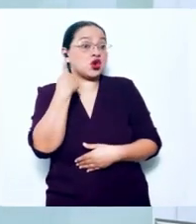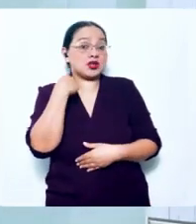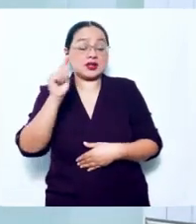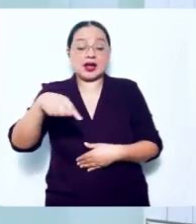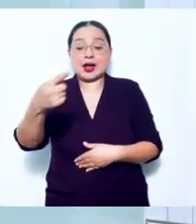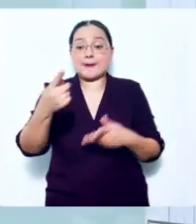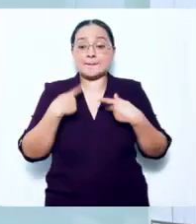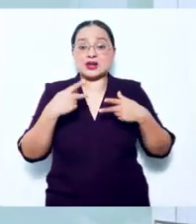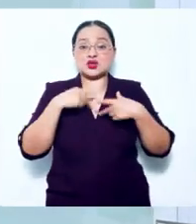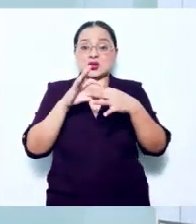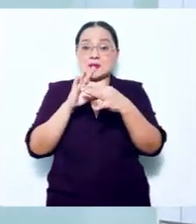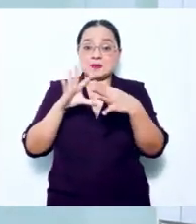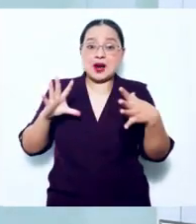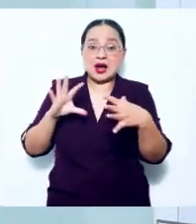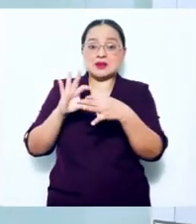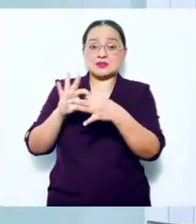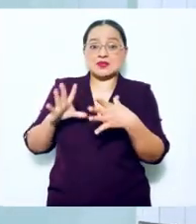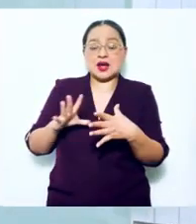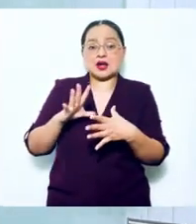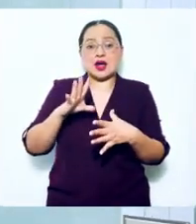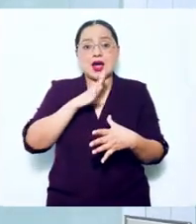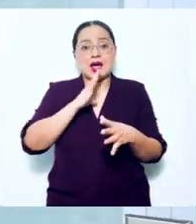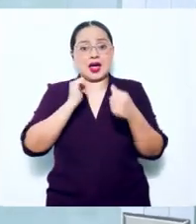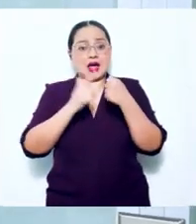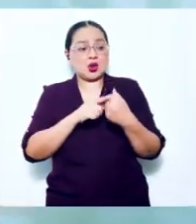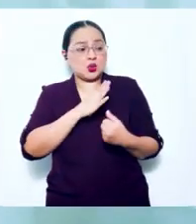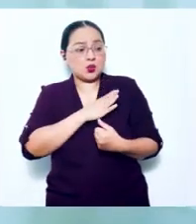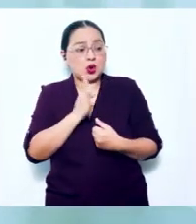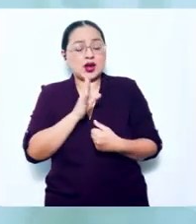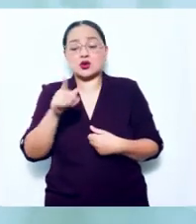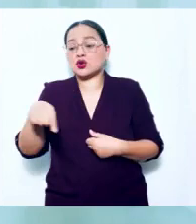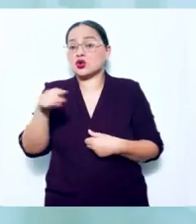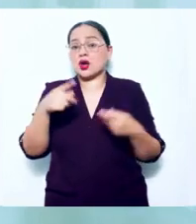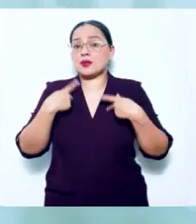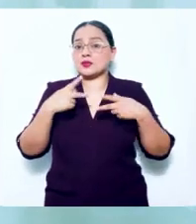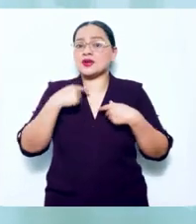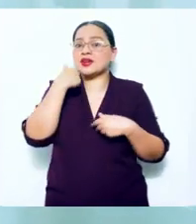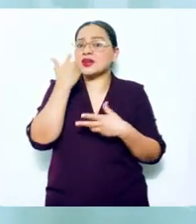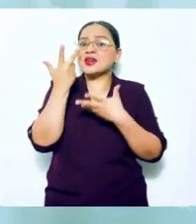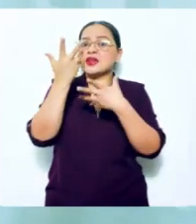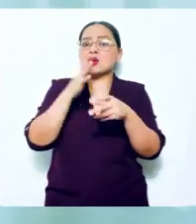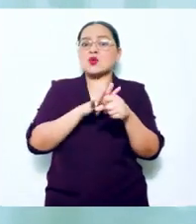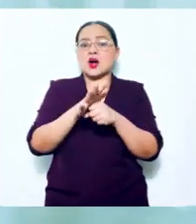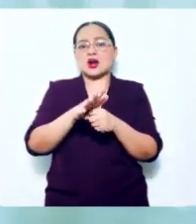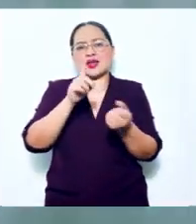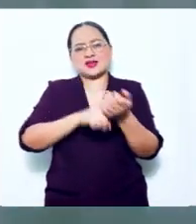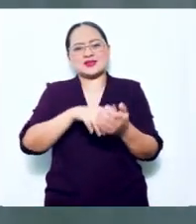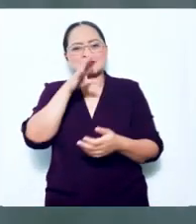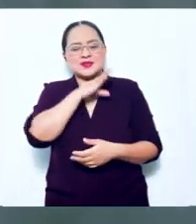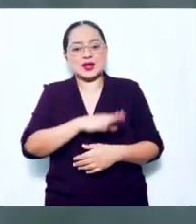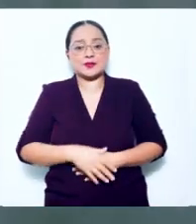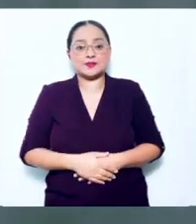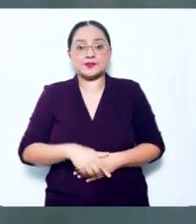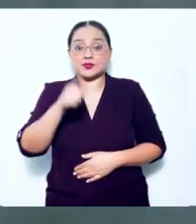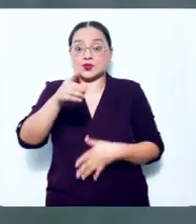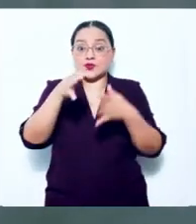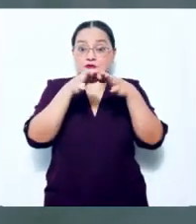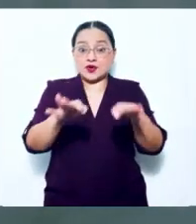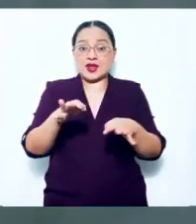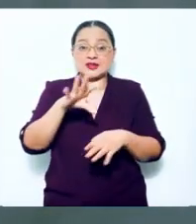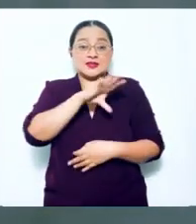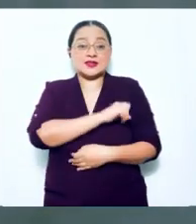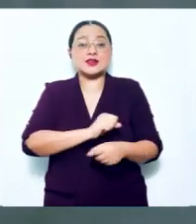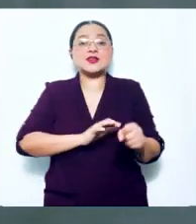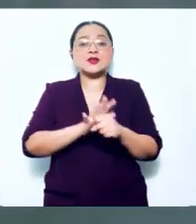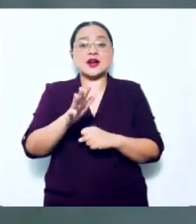la política de la ciudadanía. Hay una fractura entre lo bueno y lo que quiere la propia sociedad. ¿Tienes alguna frase o cita